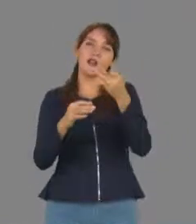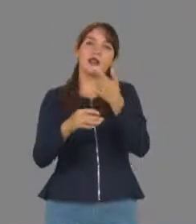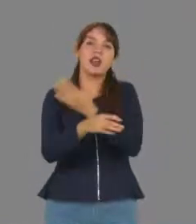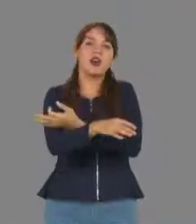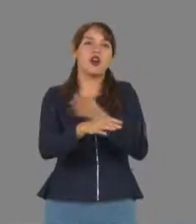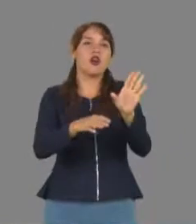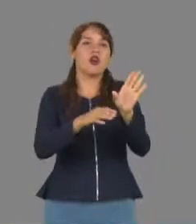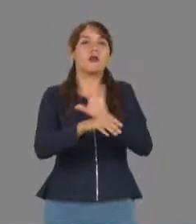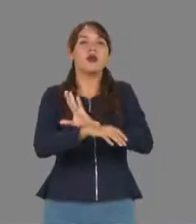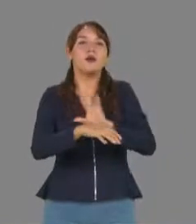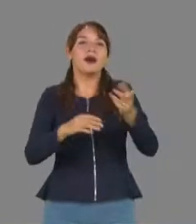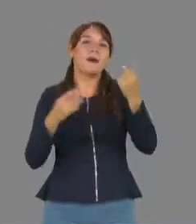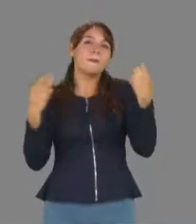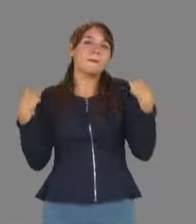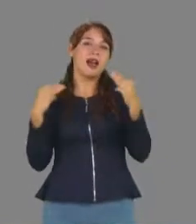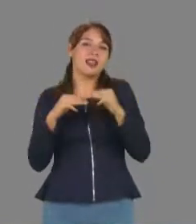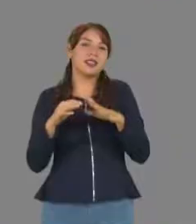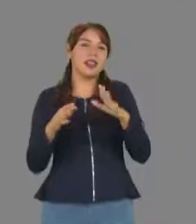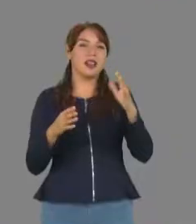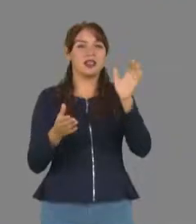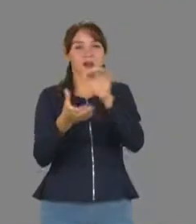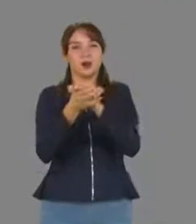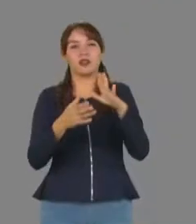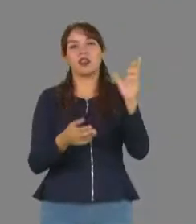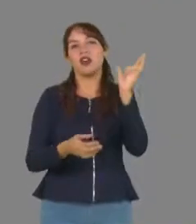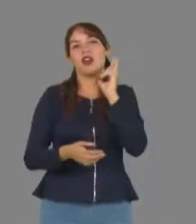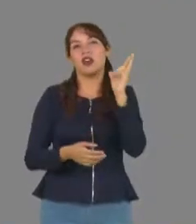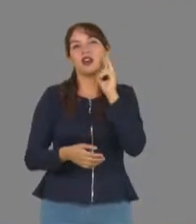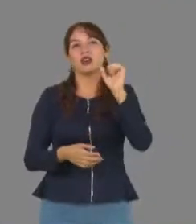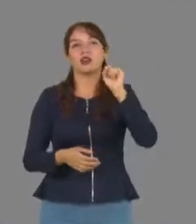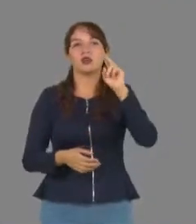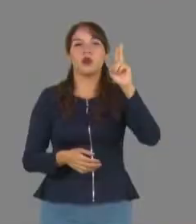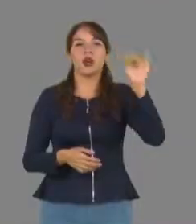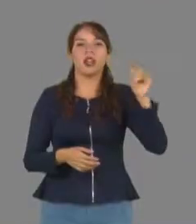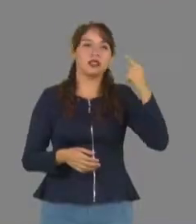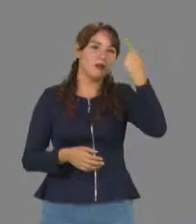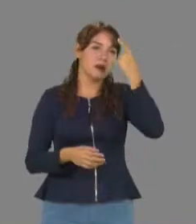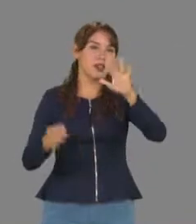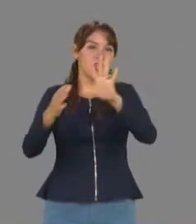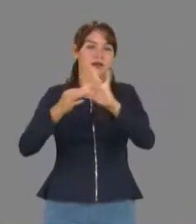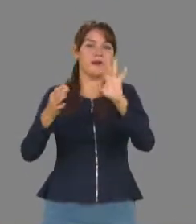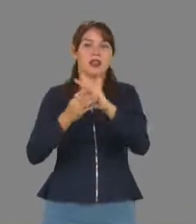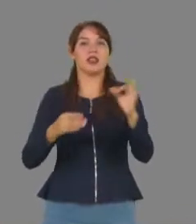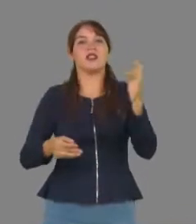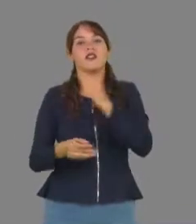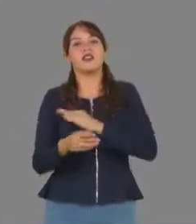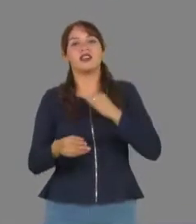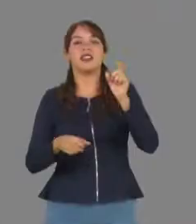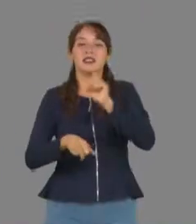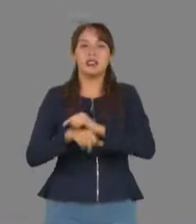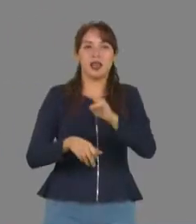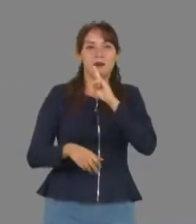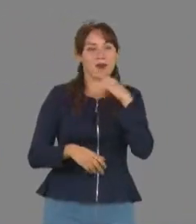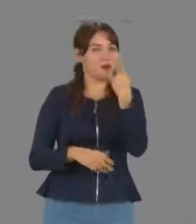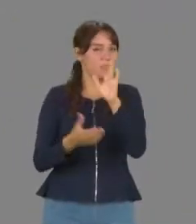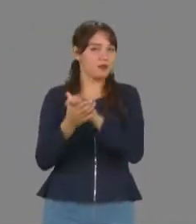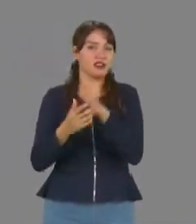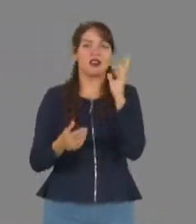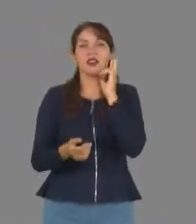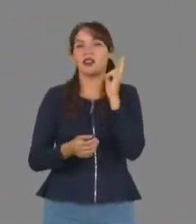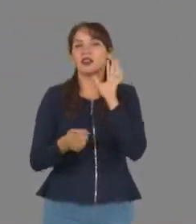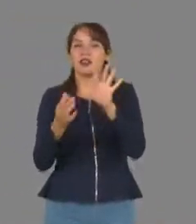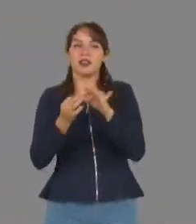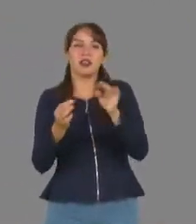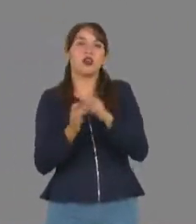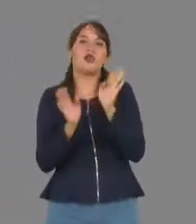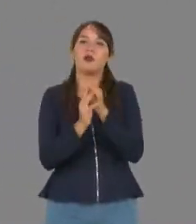Cristina Canales de Suárez, esposa del rector José Andrés Suárez Fernández, durante su mensaje de felicitación y reconocimiento hacia las festejadas